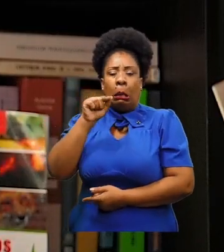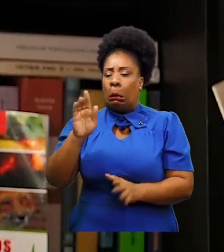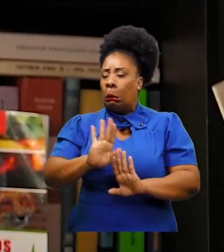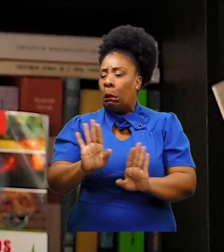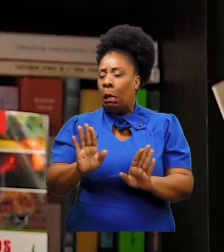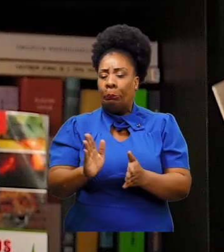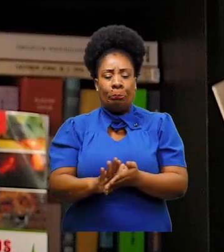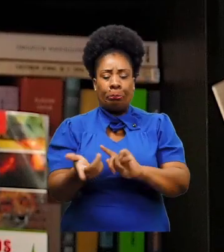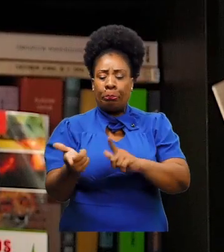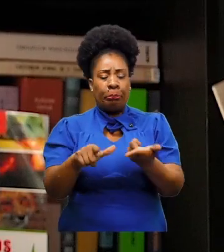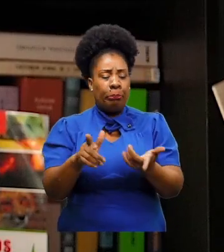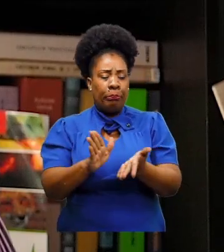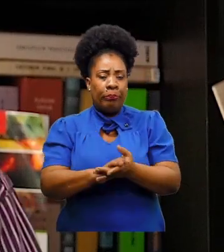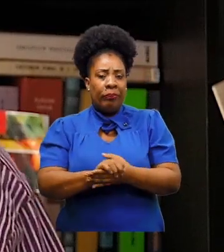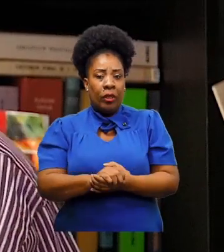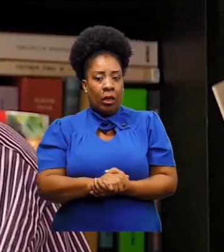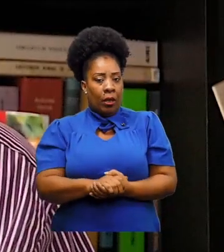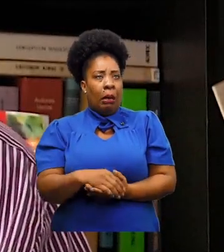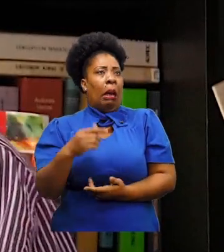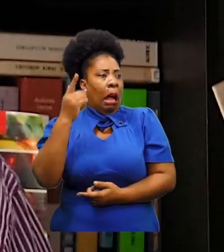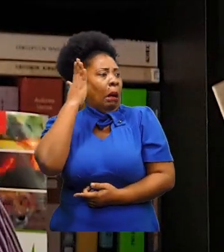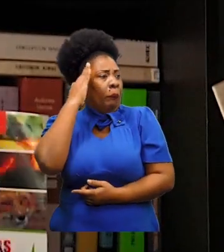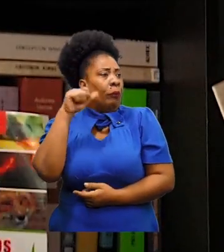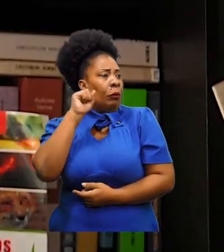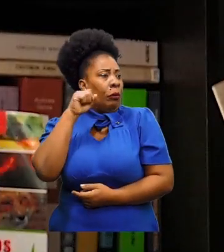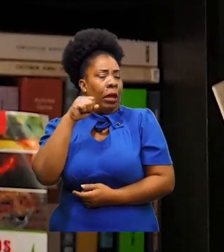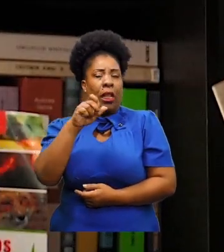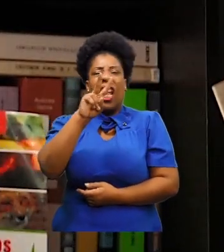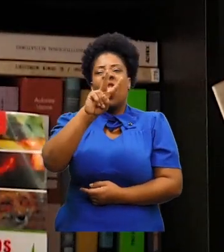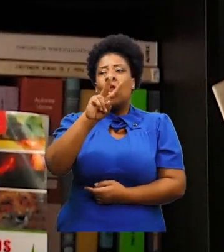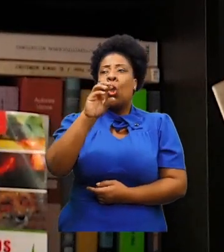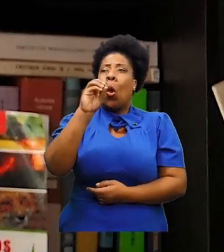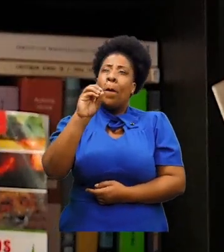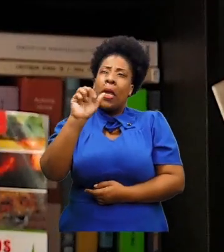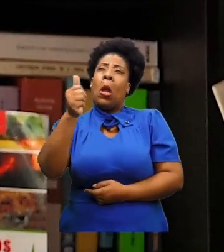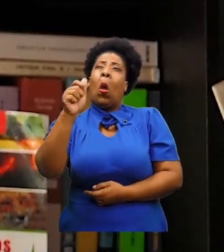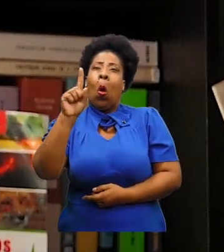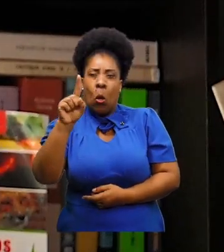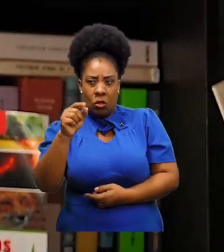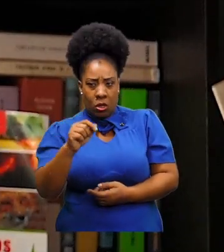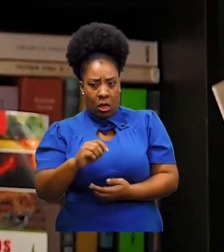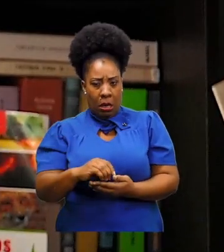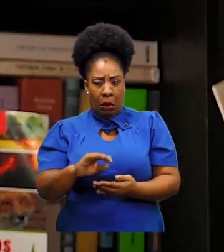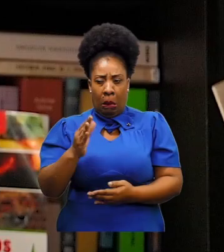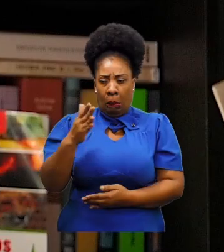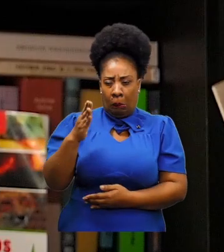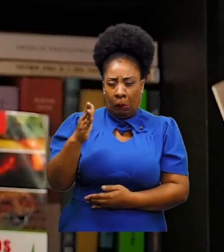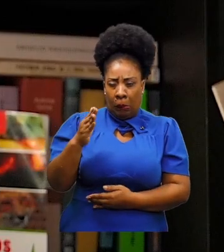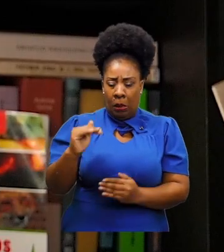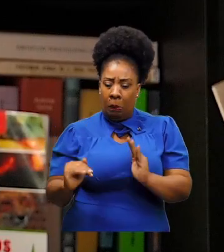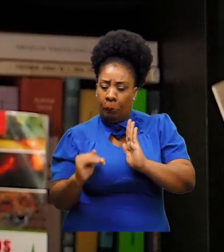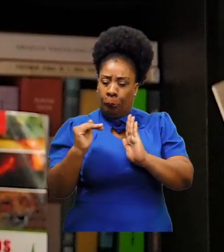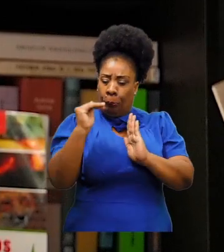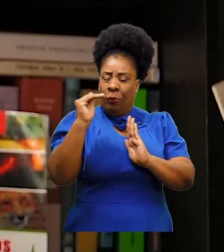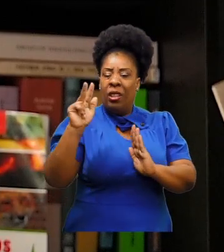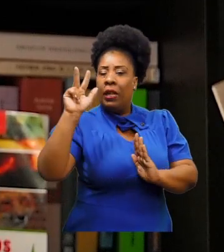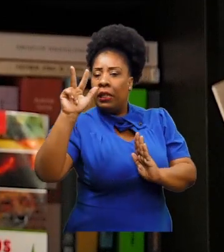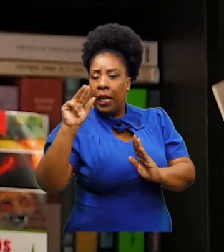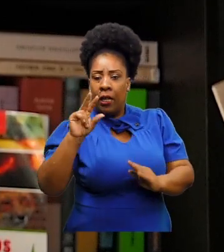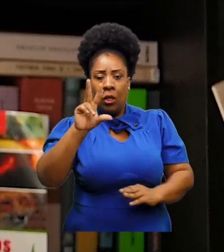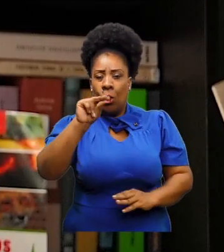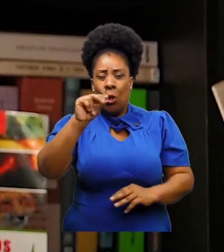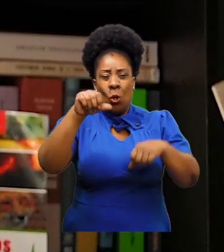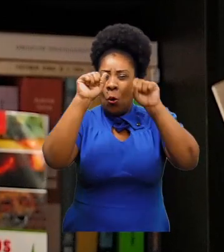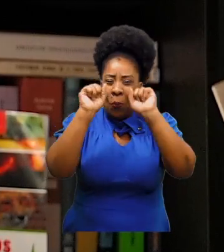ya tienen un estudio de impacto ambiental. Que me parece lógico porque desde el año 2011 ese estudio de impacto ambiental categoría 3 no